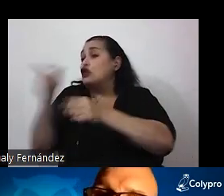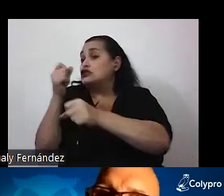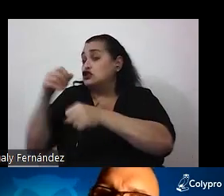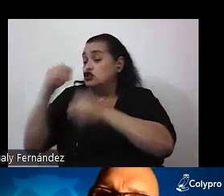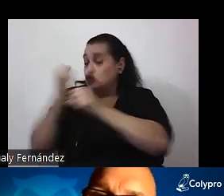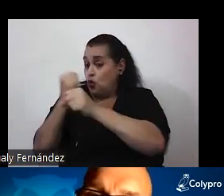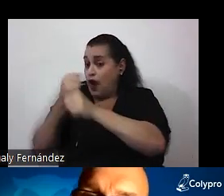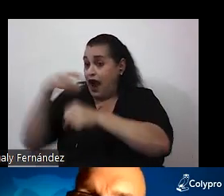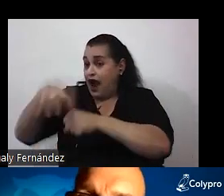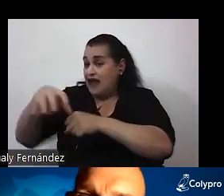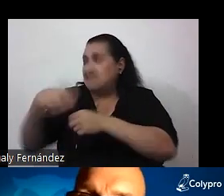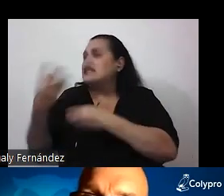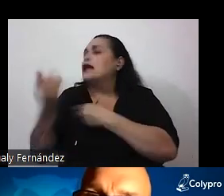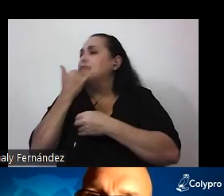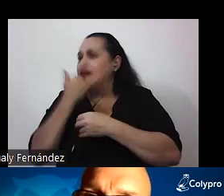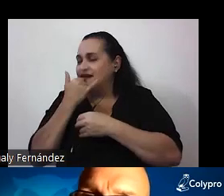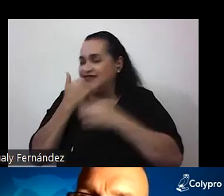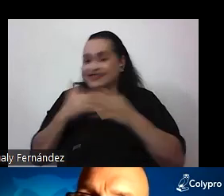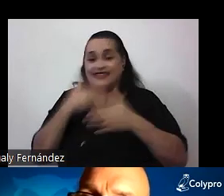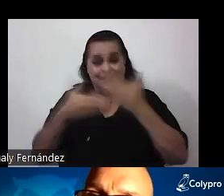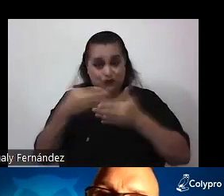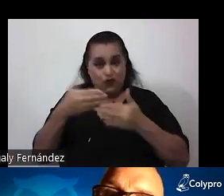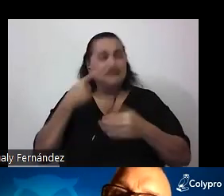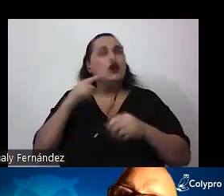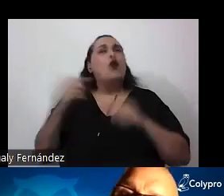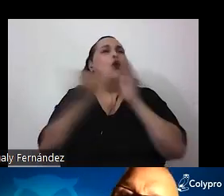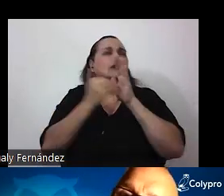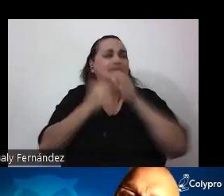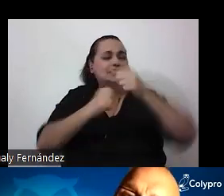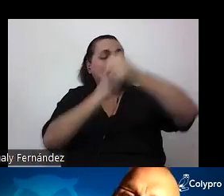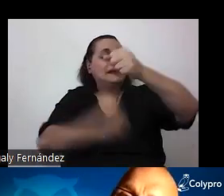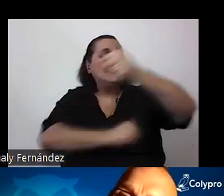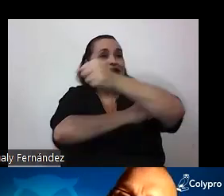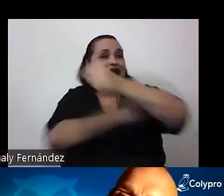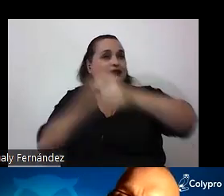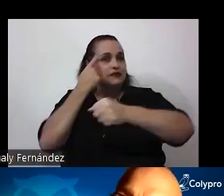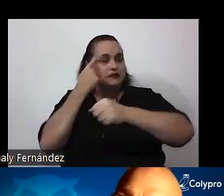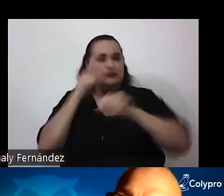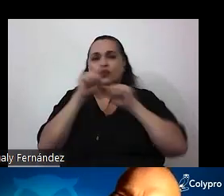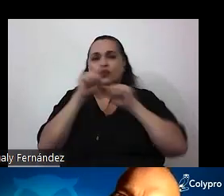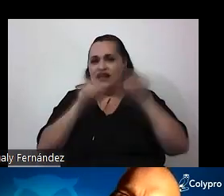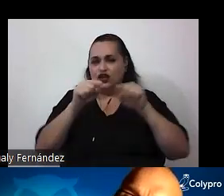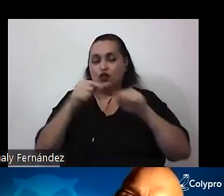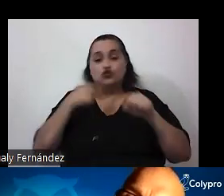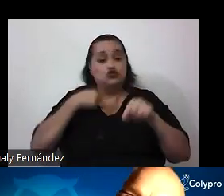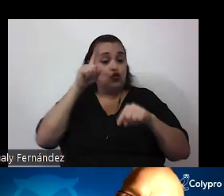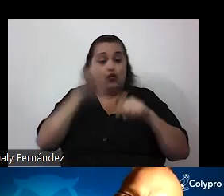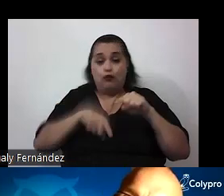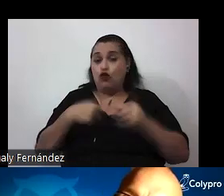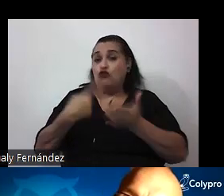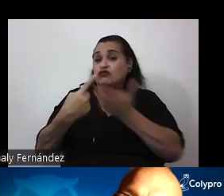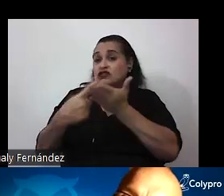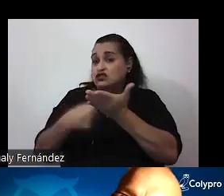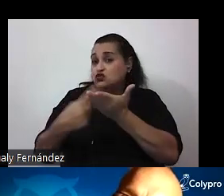pero vuelvo a los pilares del pensamiento crítico no puedo discutir esto con los estudiantes